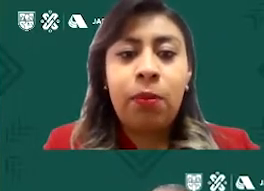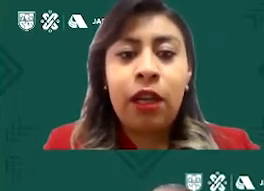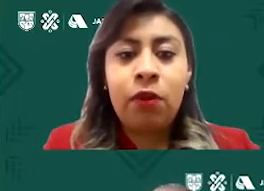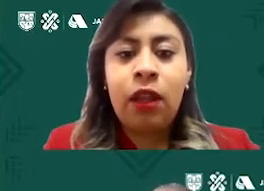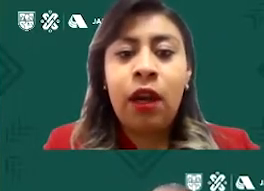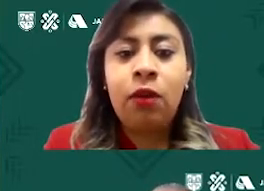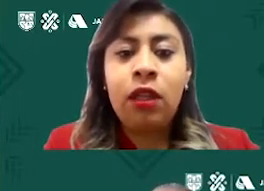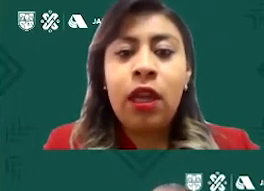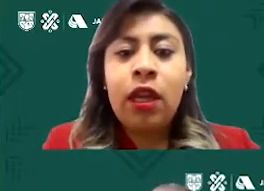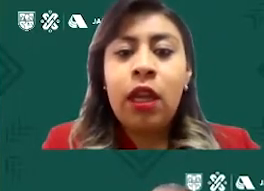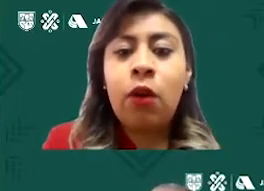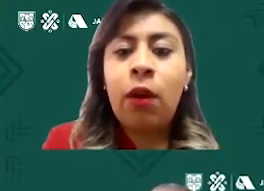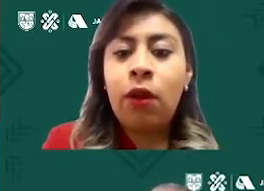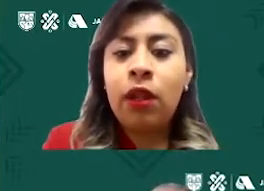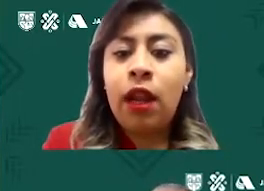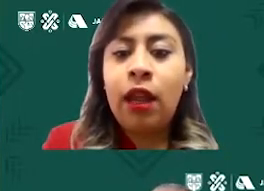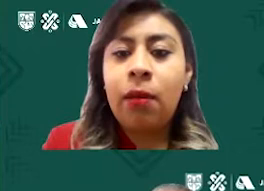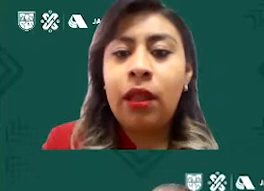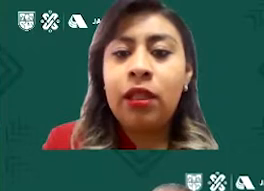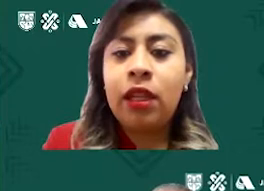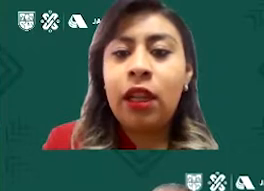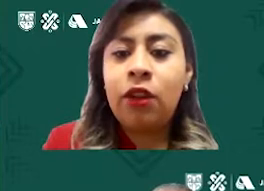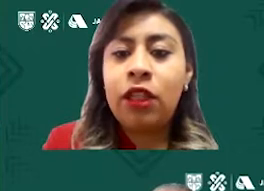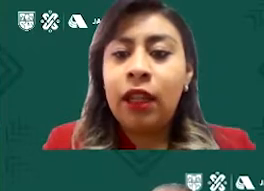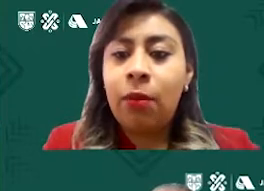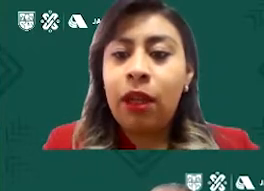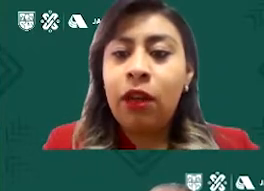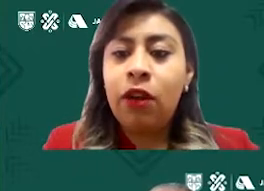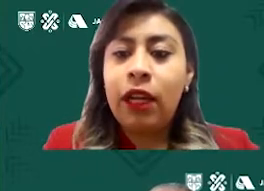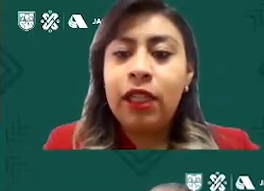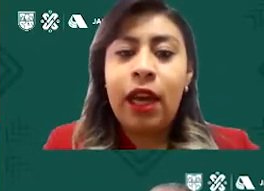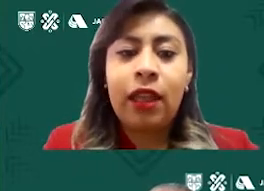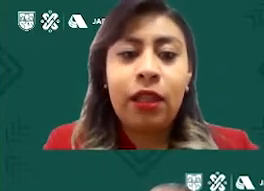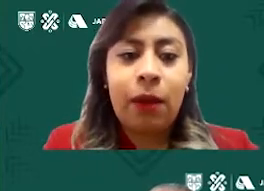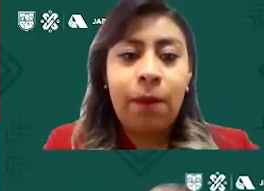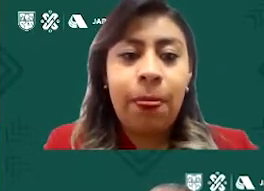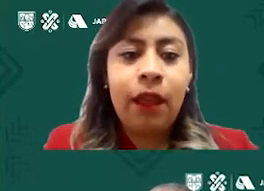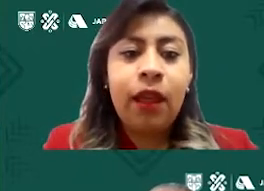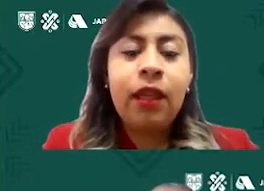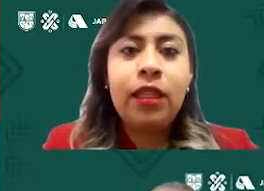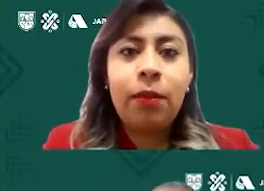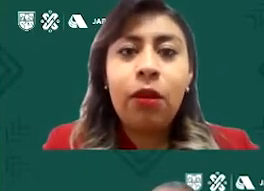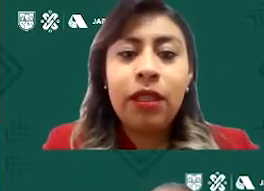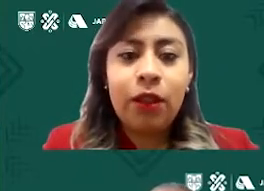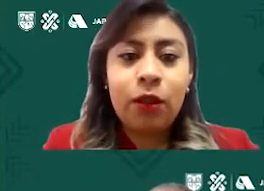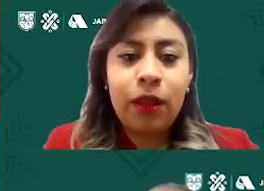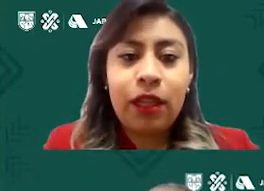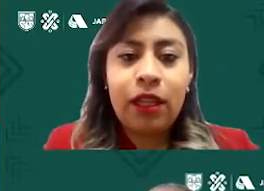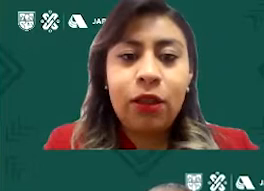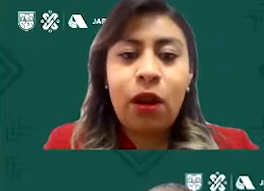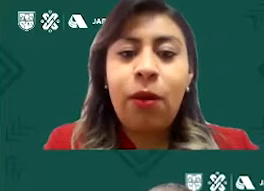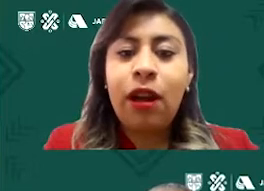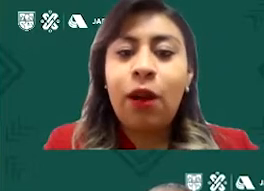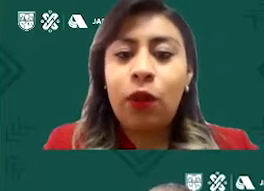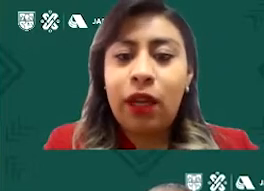despacho Pricewaterhouse y colaboró en el área de eventos de Radio Shack de México S.A. de C.B. Desde 1996